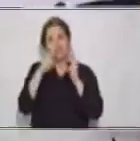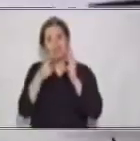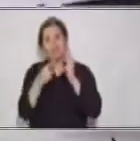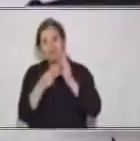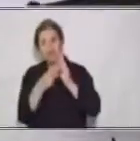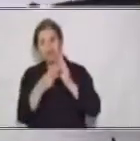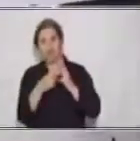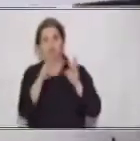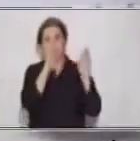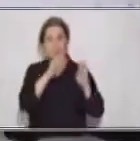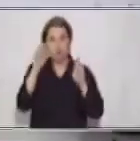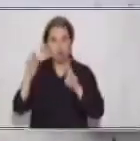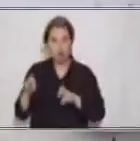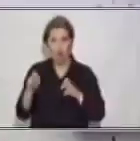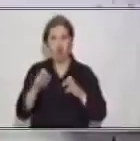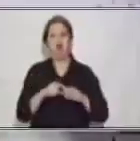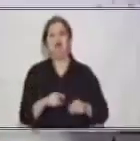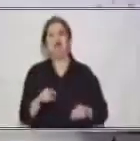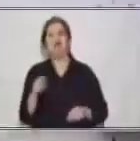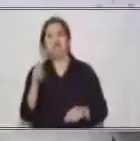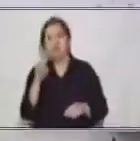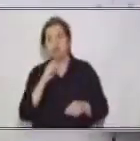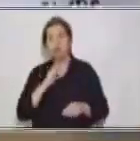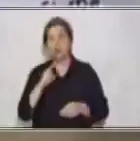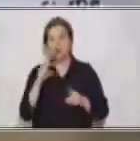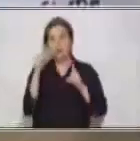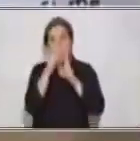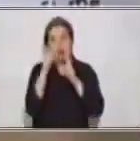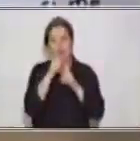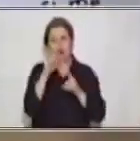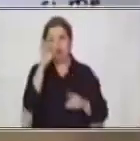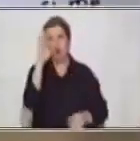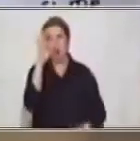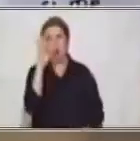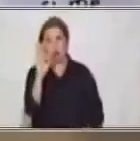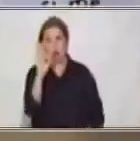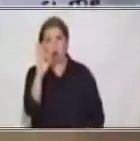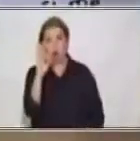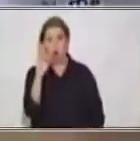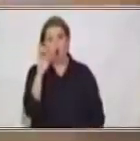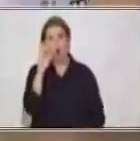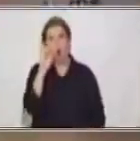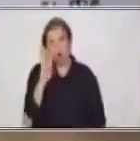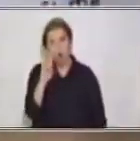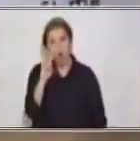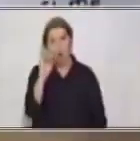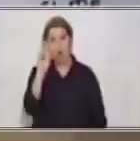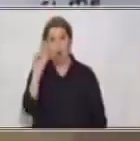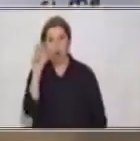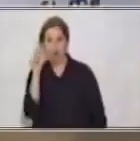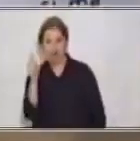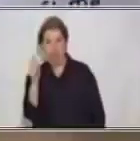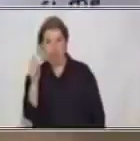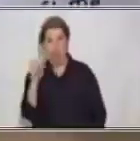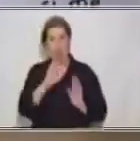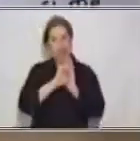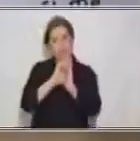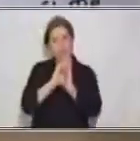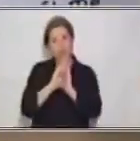Puede ser o, u, ya, bien. Ejemplo. O subes